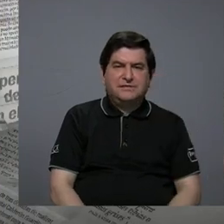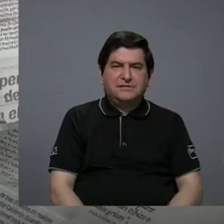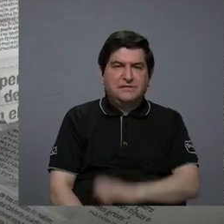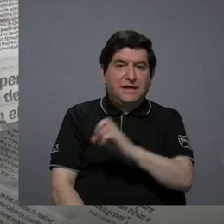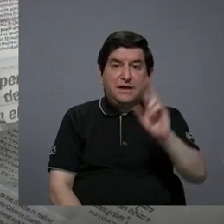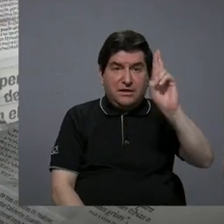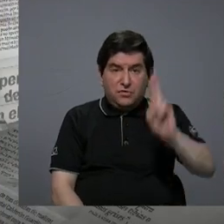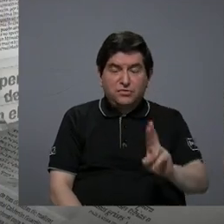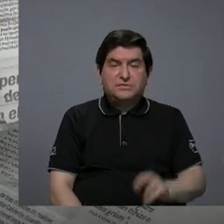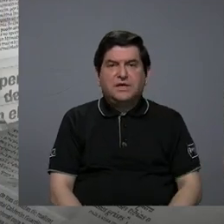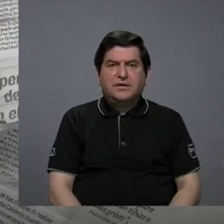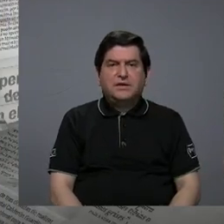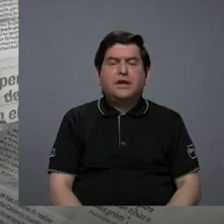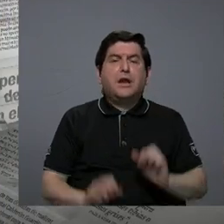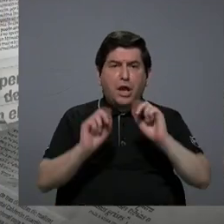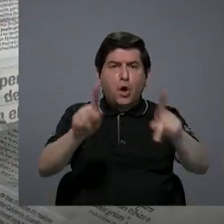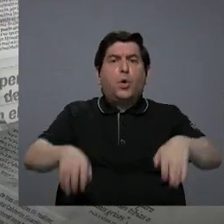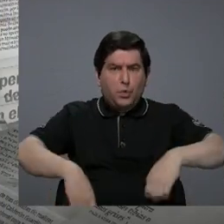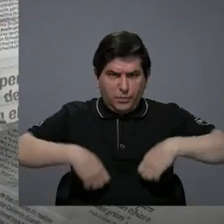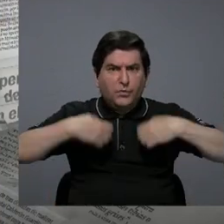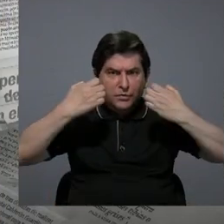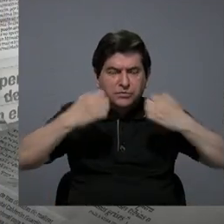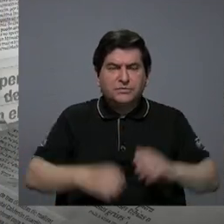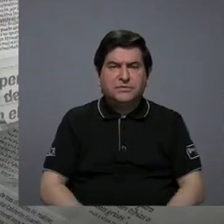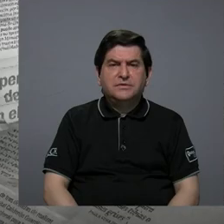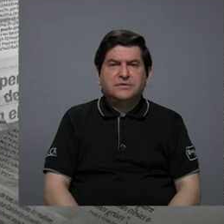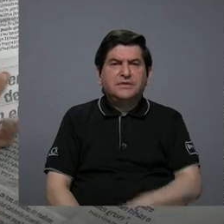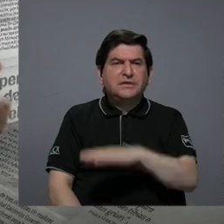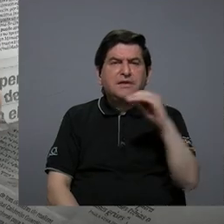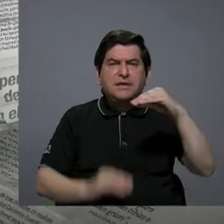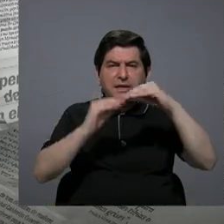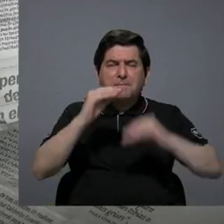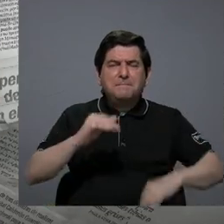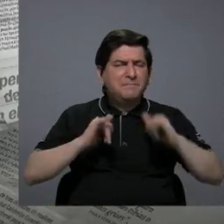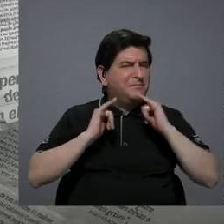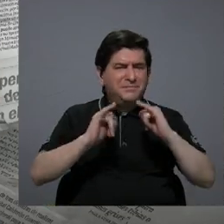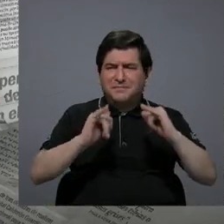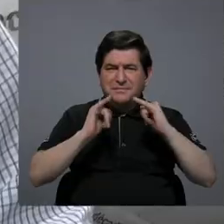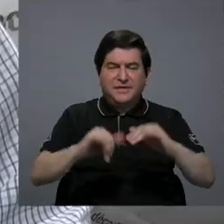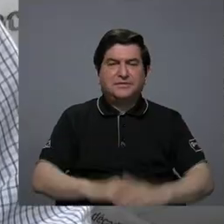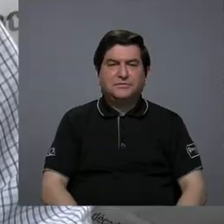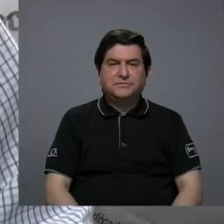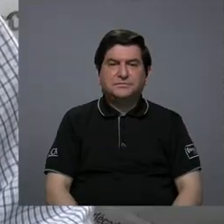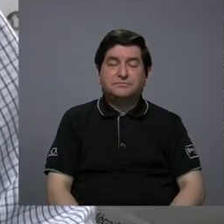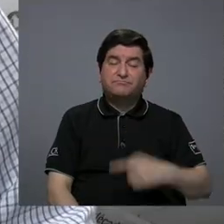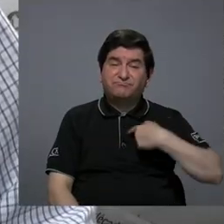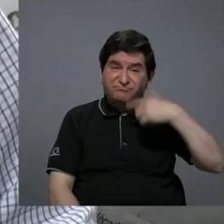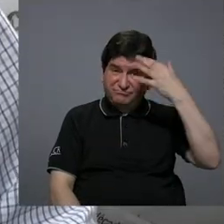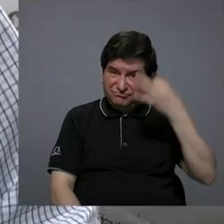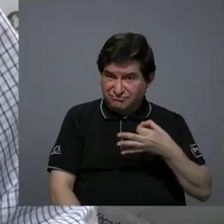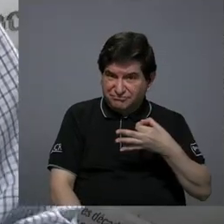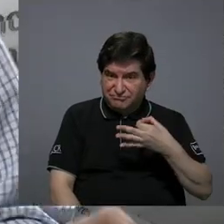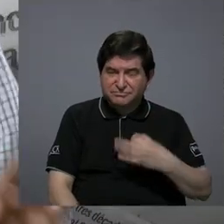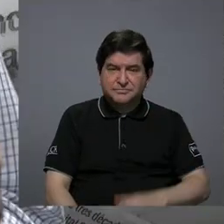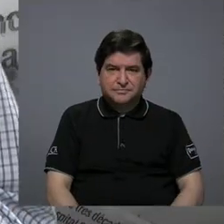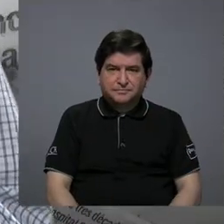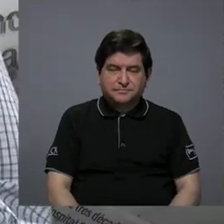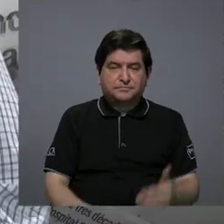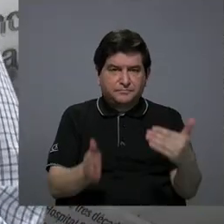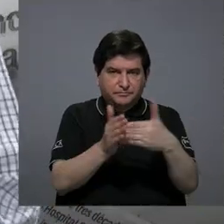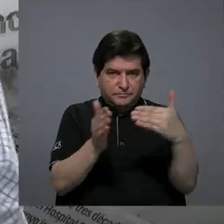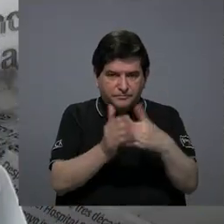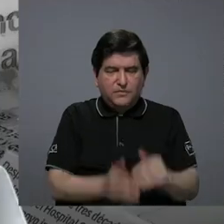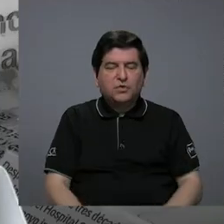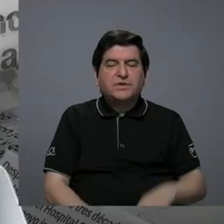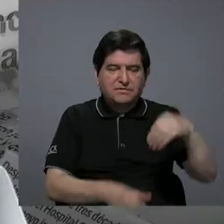en donde había más oportunidades y había menos desigualdad? bueno yo creo que hay que retomar la